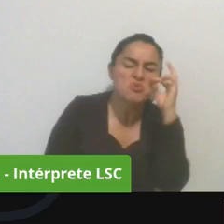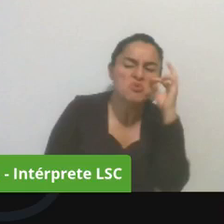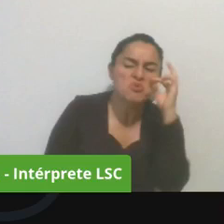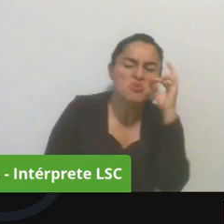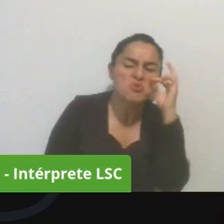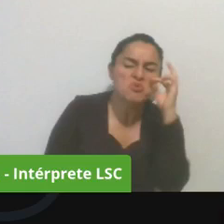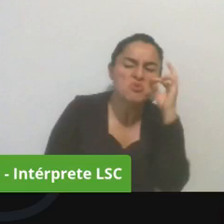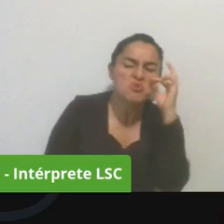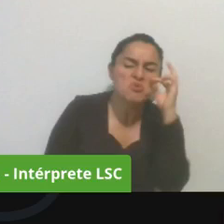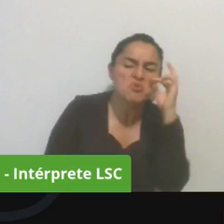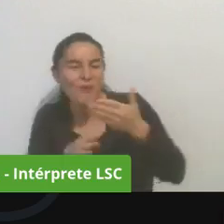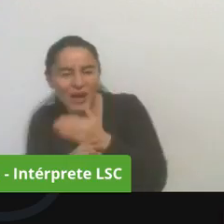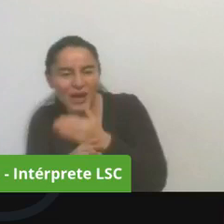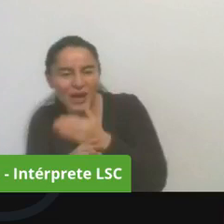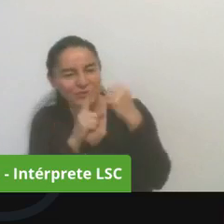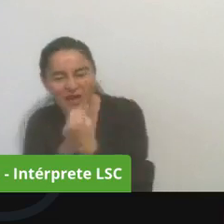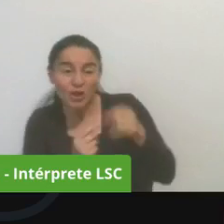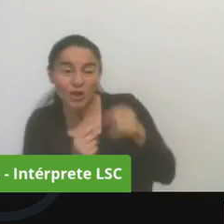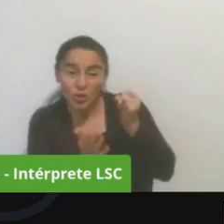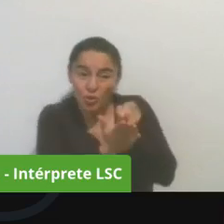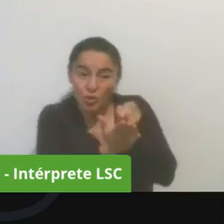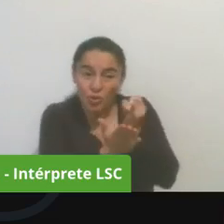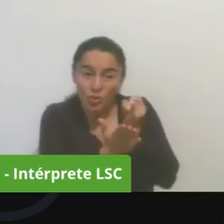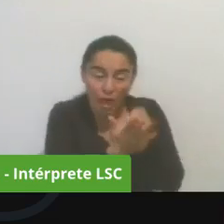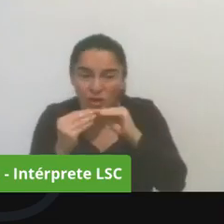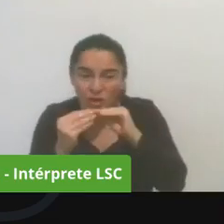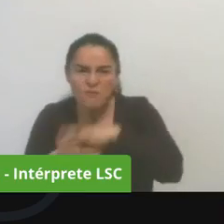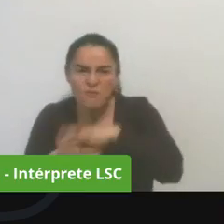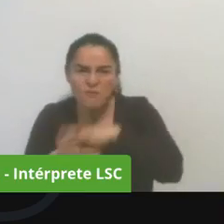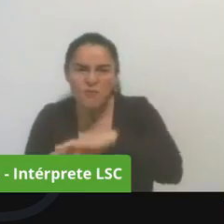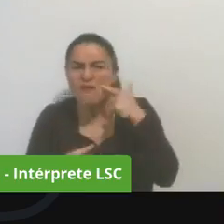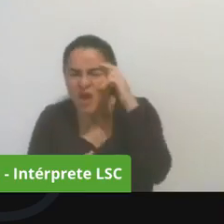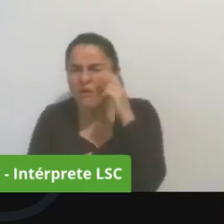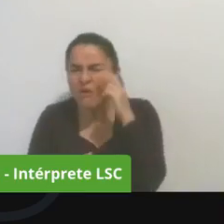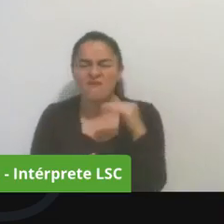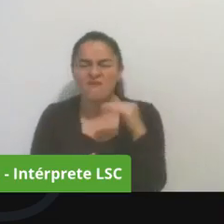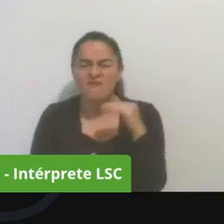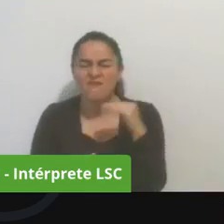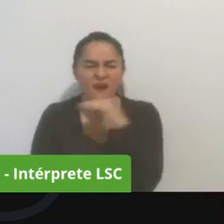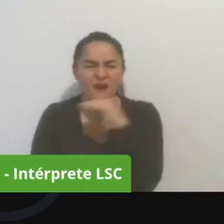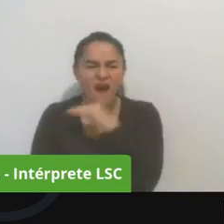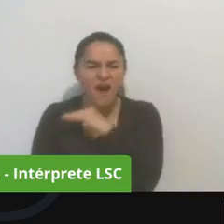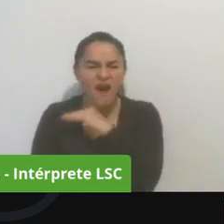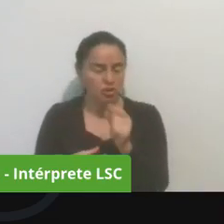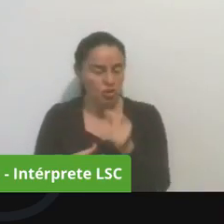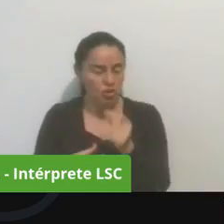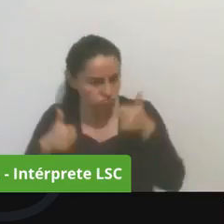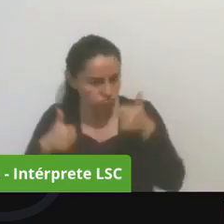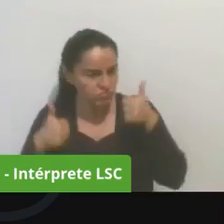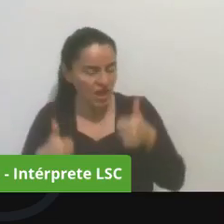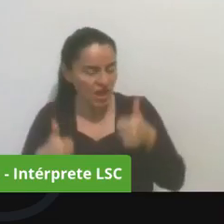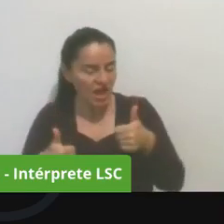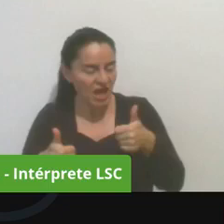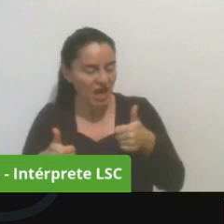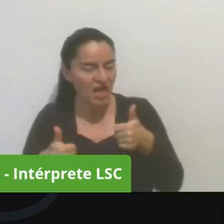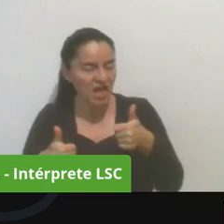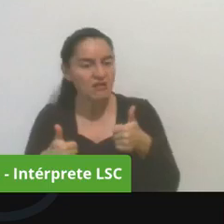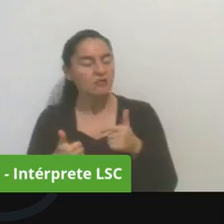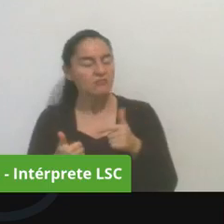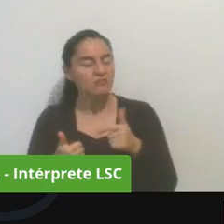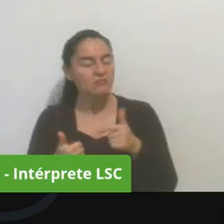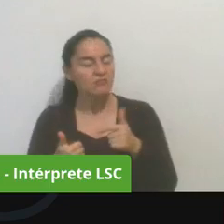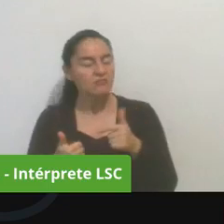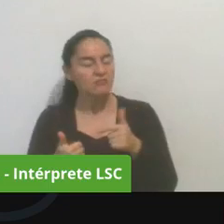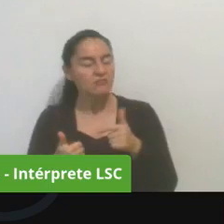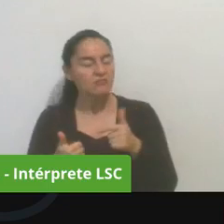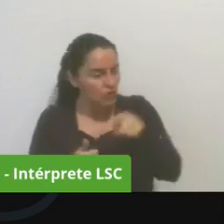están pensando que la junta es corrupta pero si uno lucha por eso se vuelve una bandera que va a más legitimidad y más poder a los comunales queremos que vean esto como